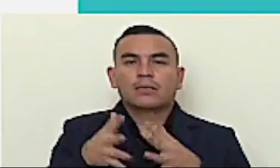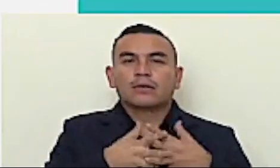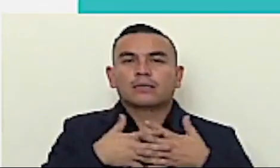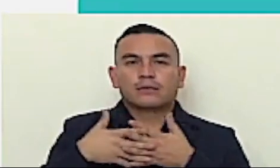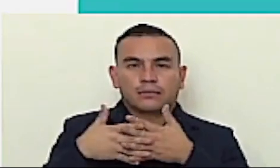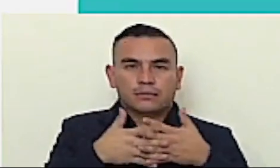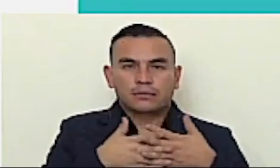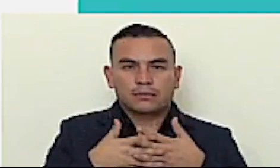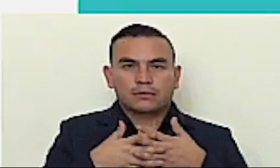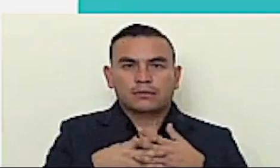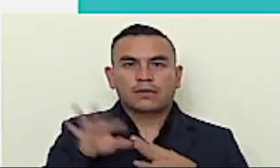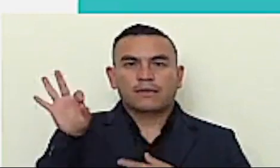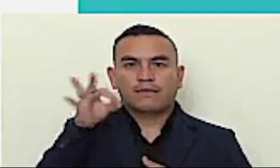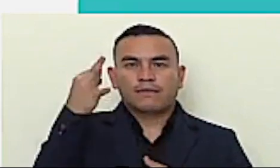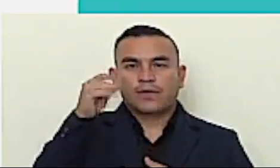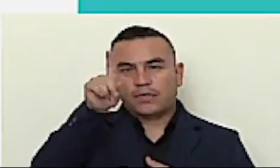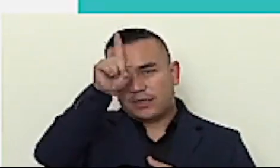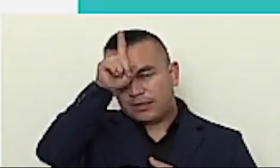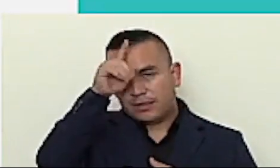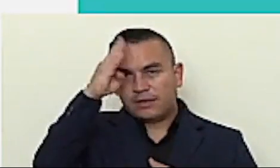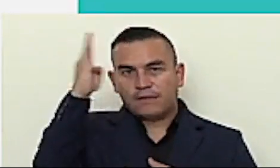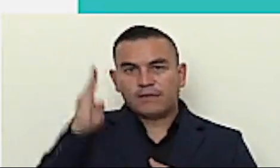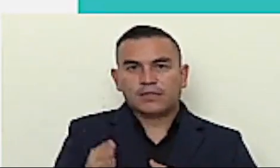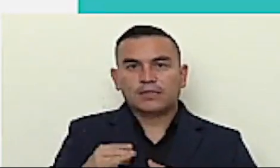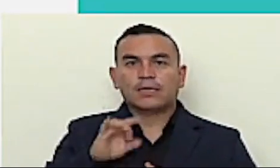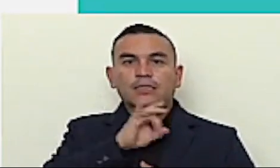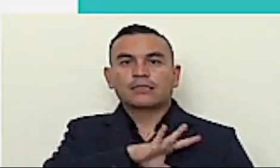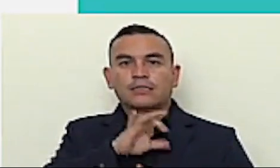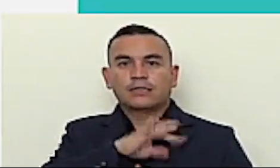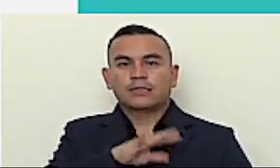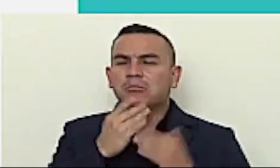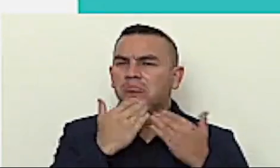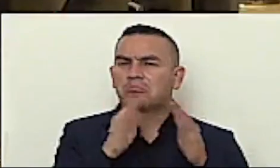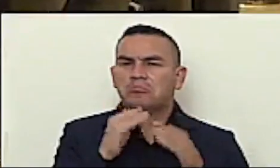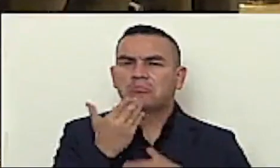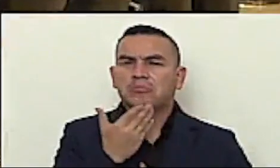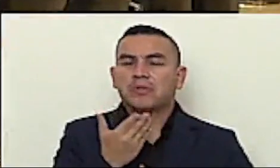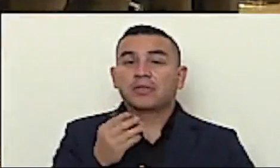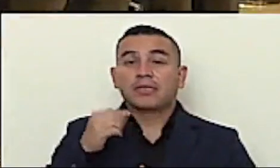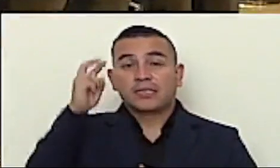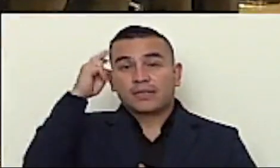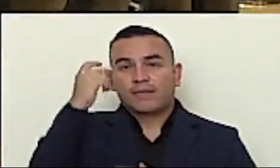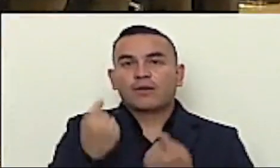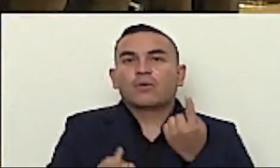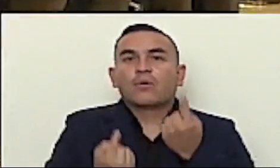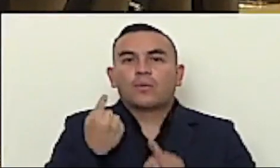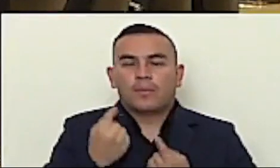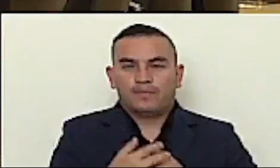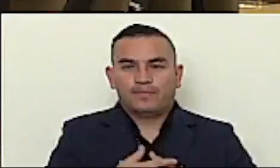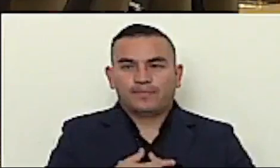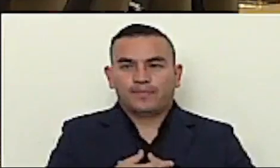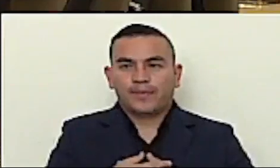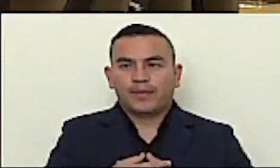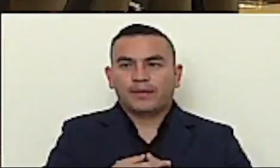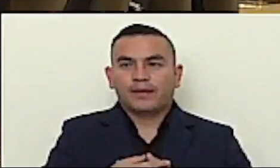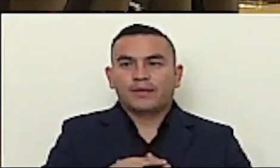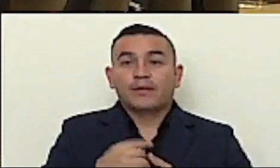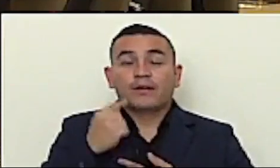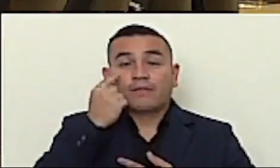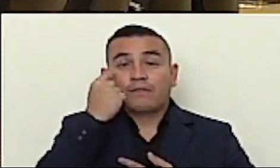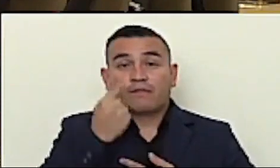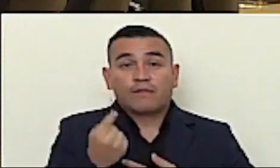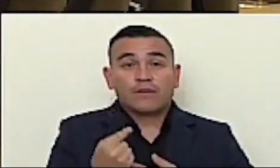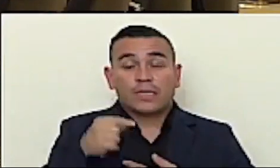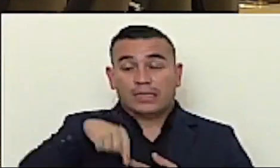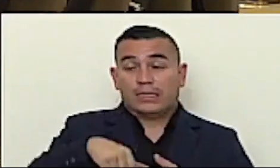Unidos, Francia, Alemania, Brasil, Chile, etc. La idea es que actualmente para traer